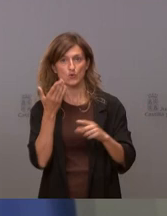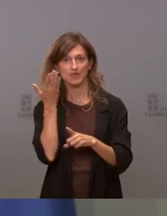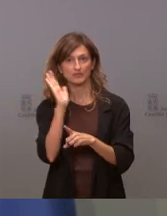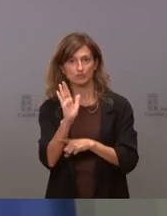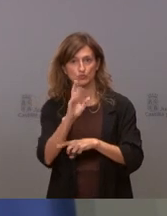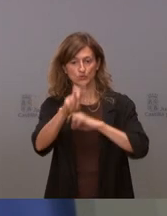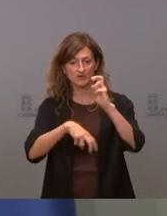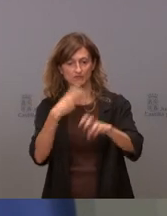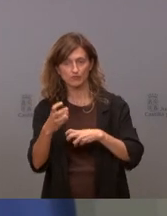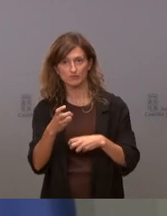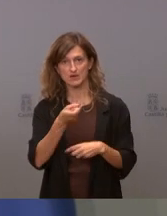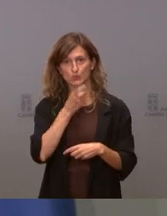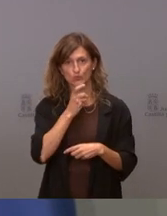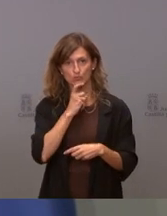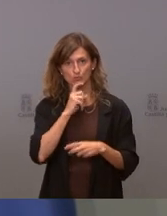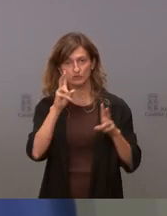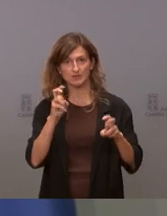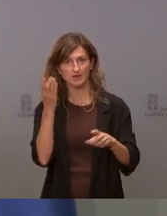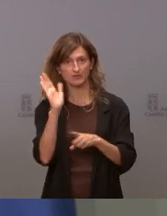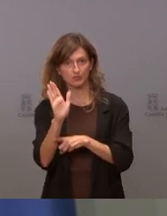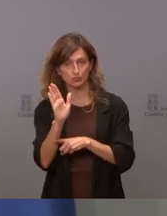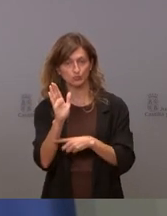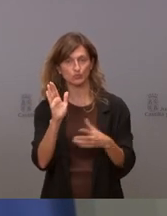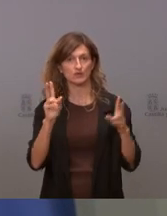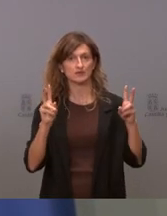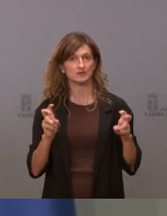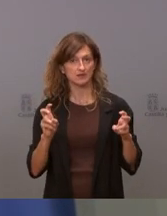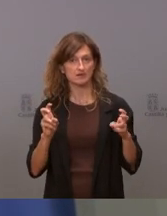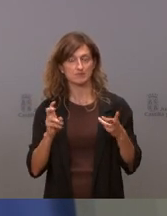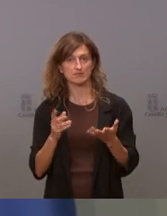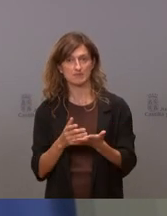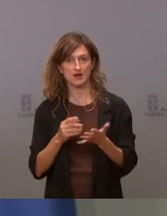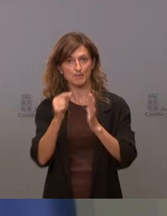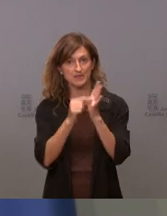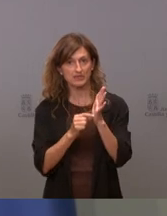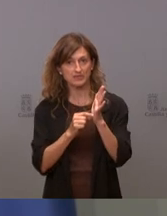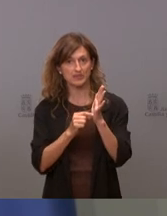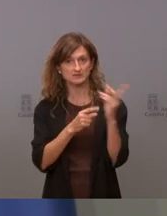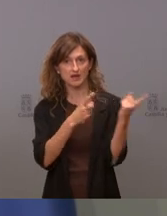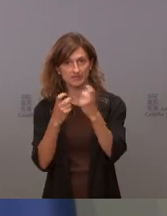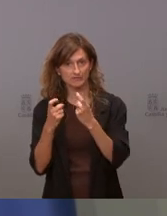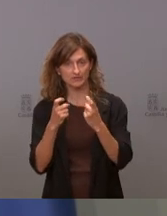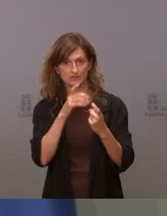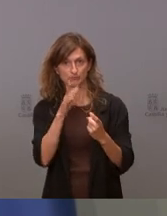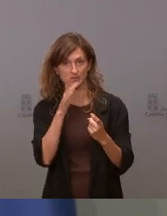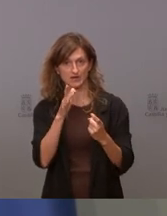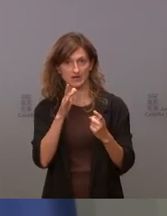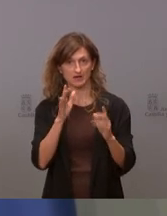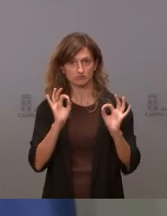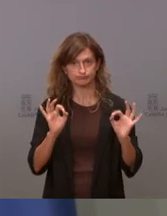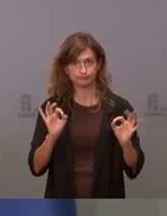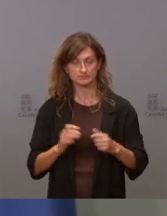hacia la reforma, cuál es nuestra actitud hacia las medidas que son necesarias para mantener el funcionamiento